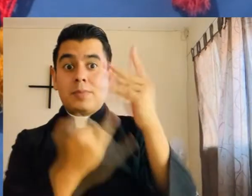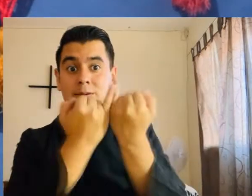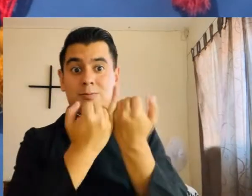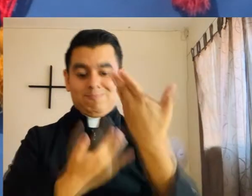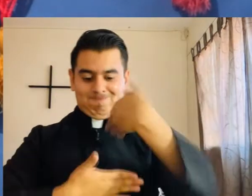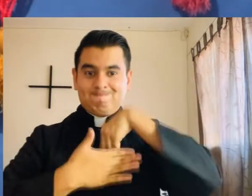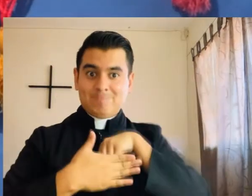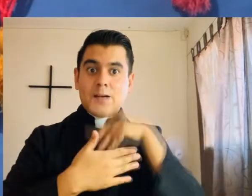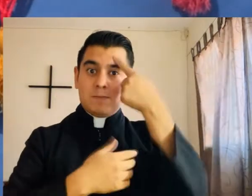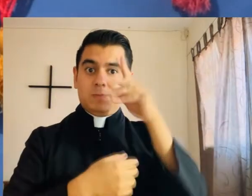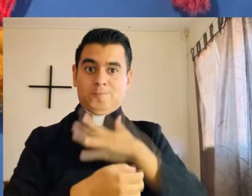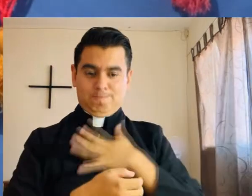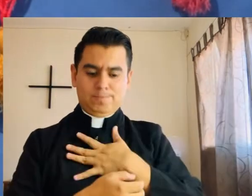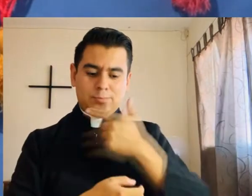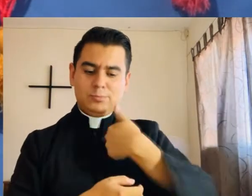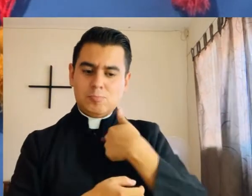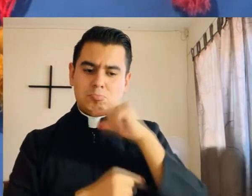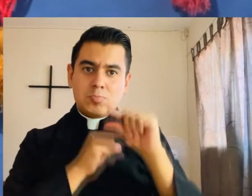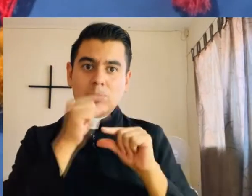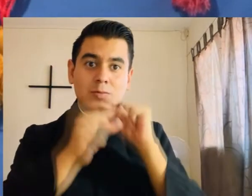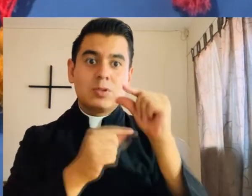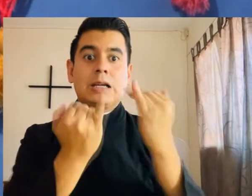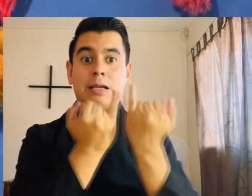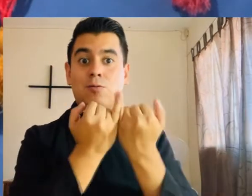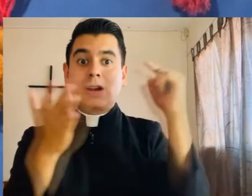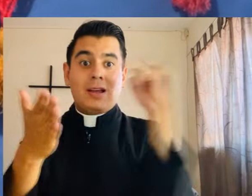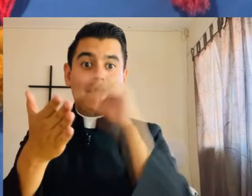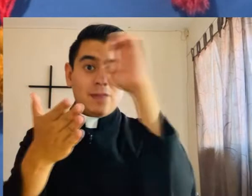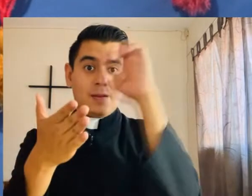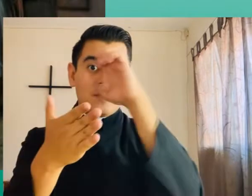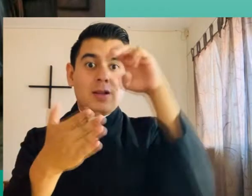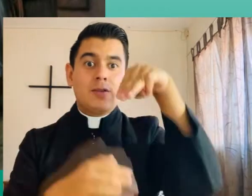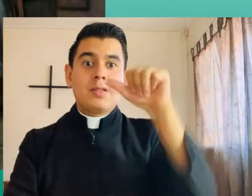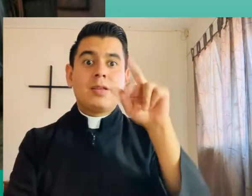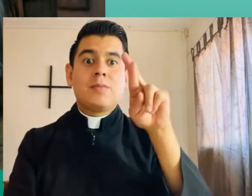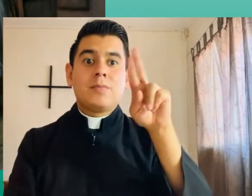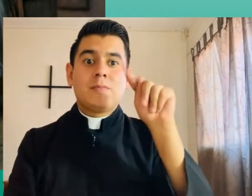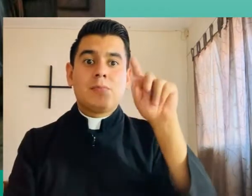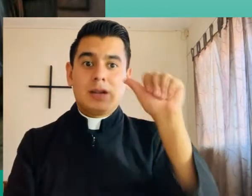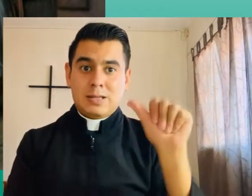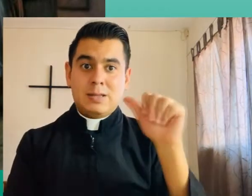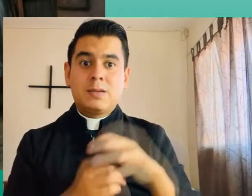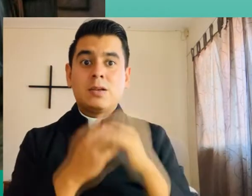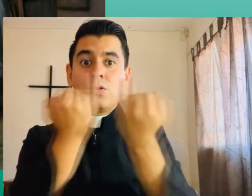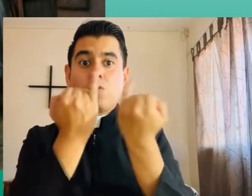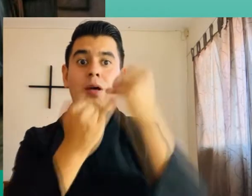tiempo. Tienes que estar para ti. Así como Jesús nos lo enseña en el pasaje de Marta y María,